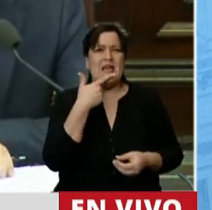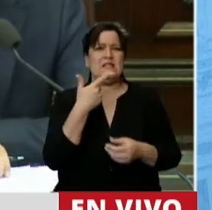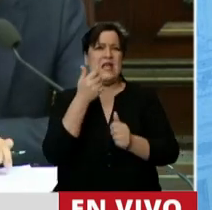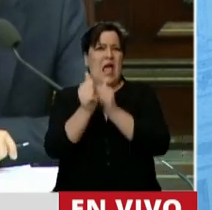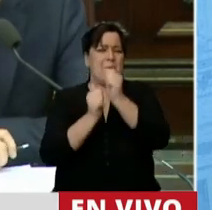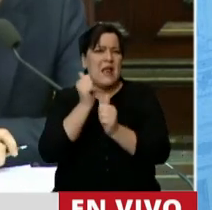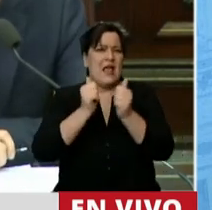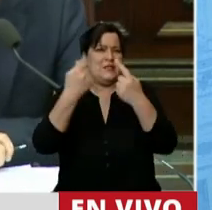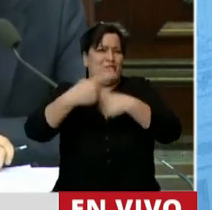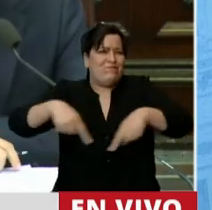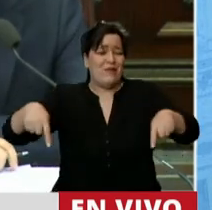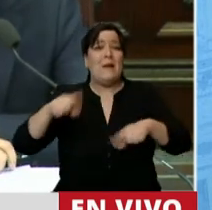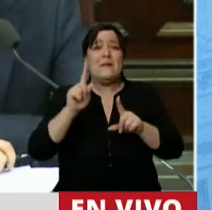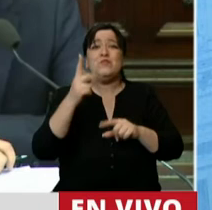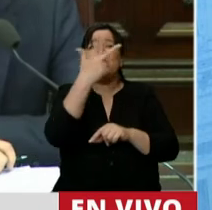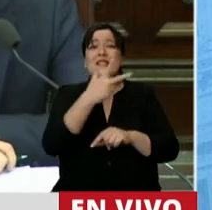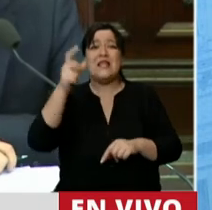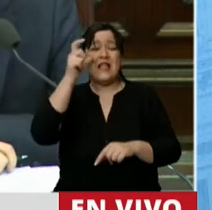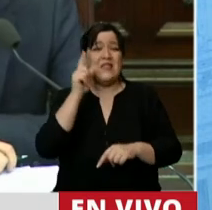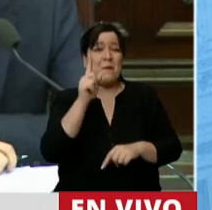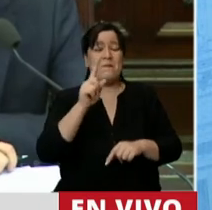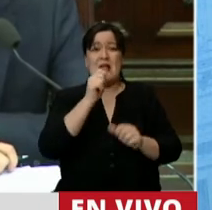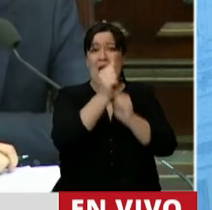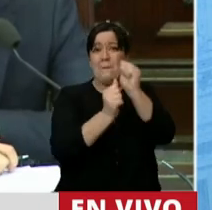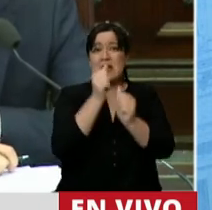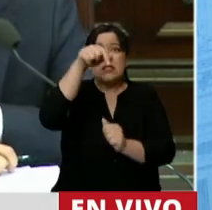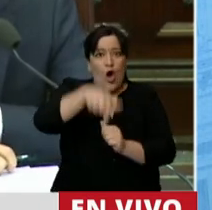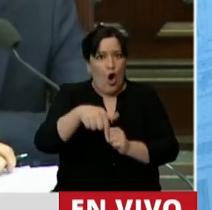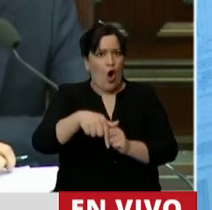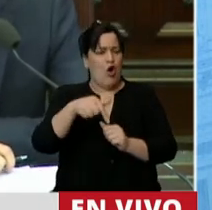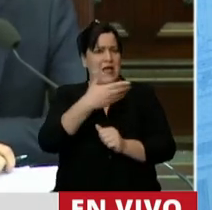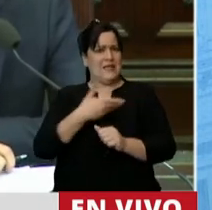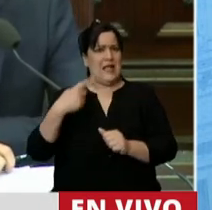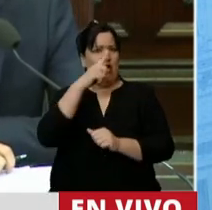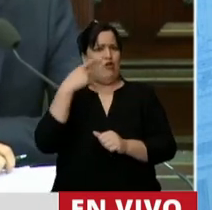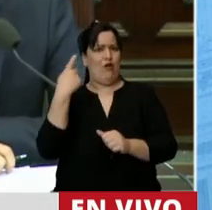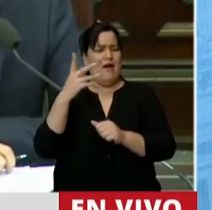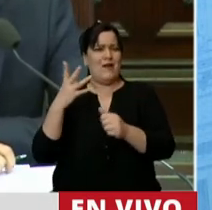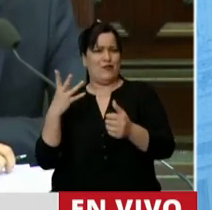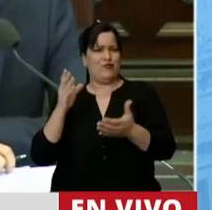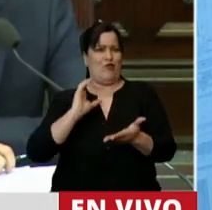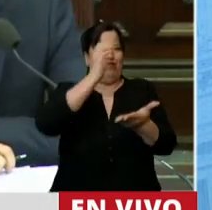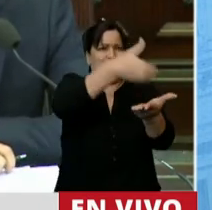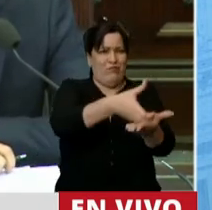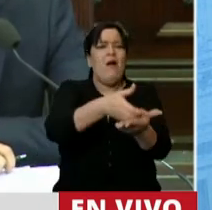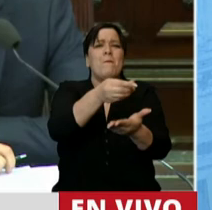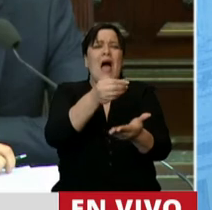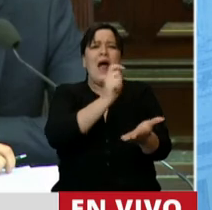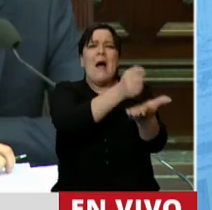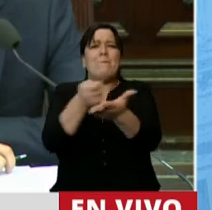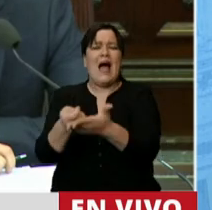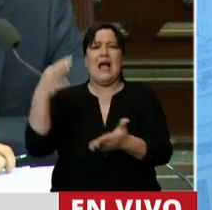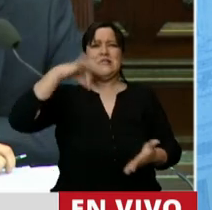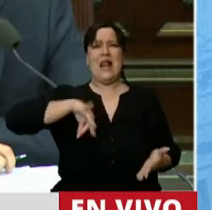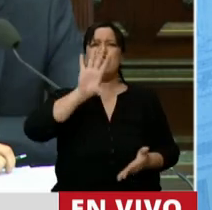más de las 310.000 empresas a las que hoy estamos ayudando, pagando en el 50% del salario de sus